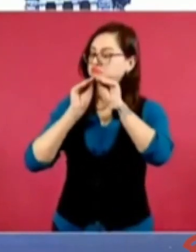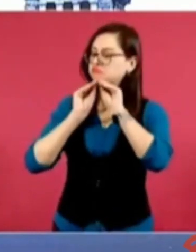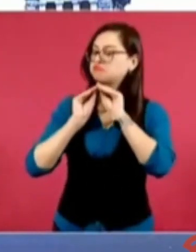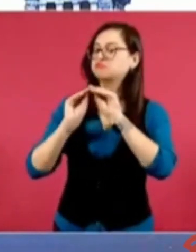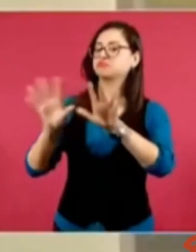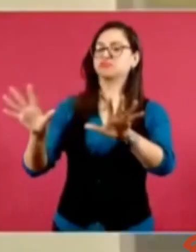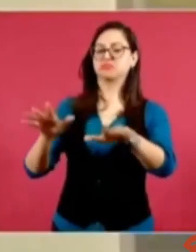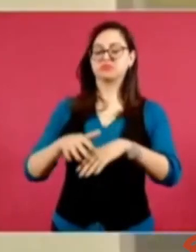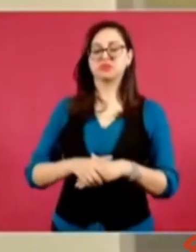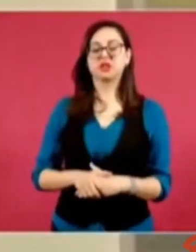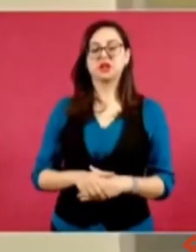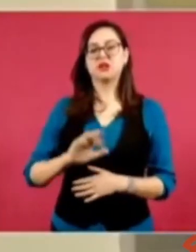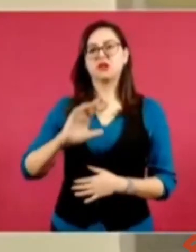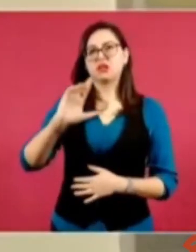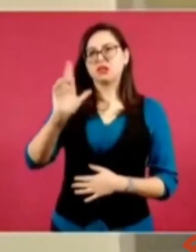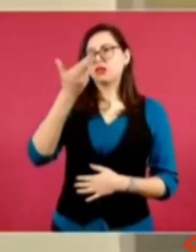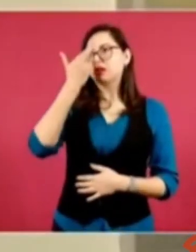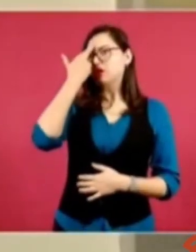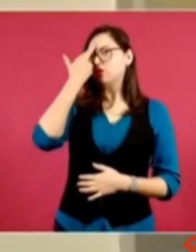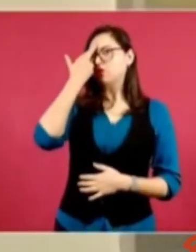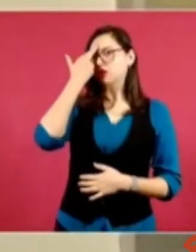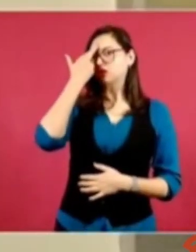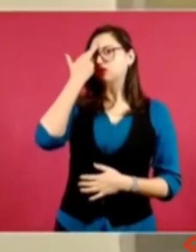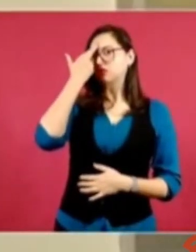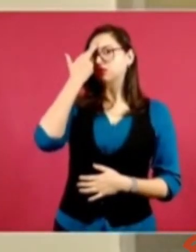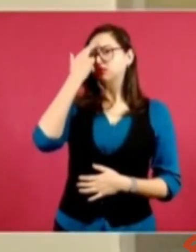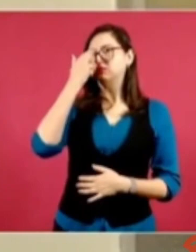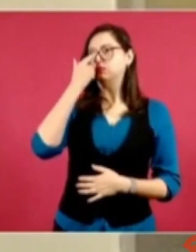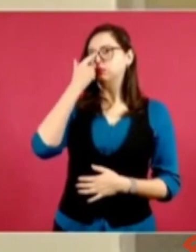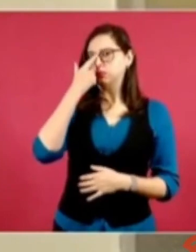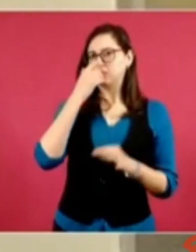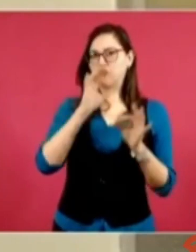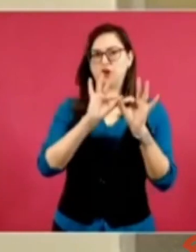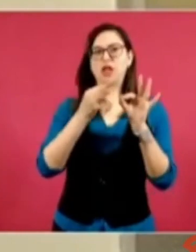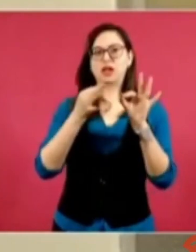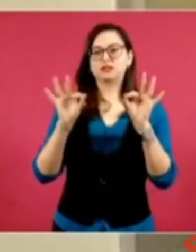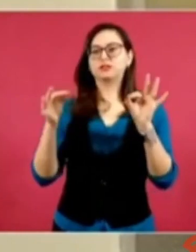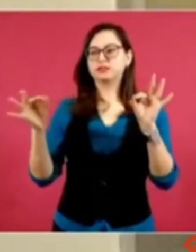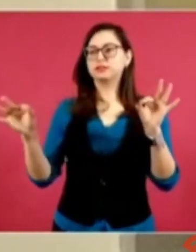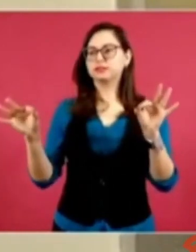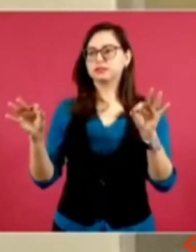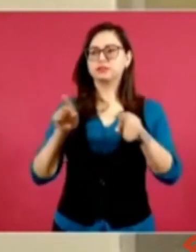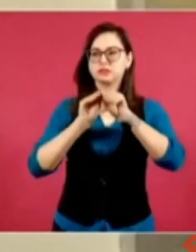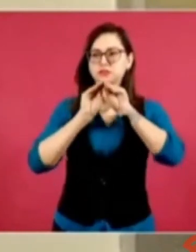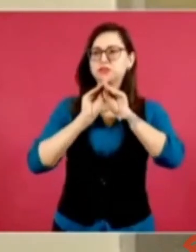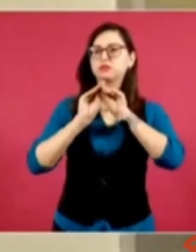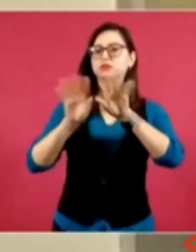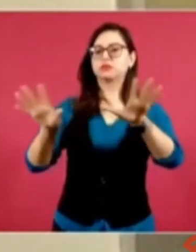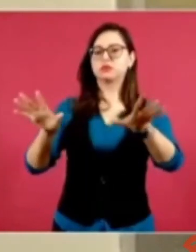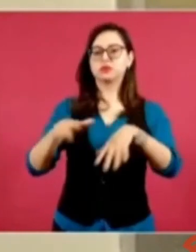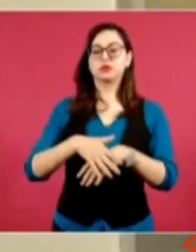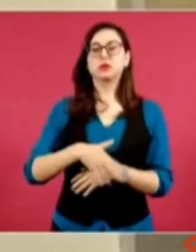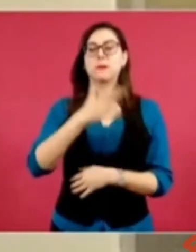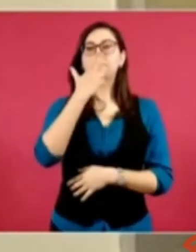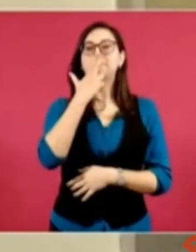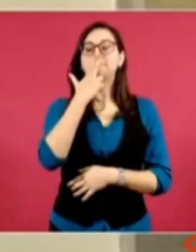me acuerdo de algunos donde aparecía Hitler